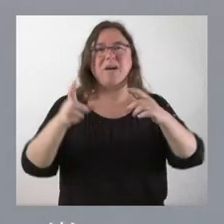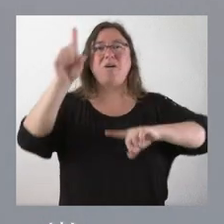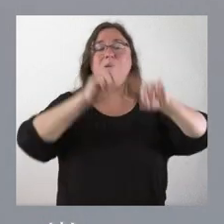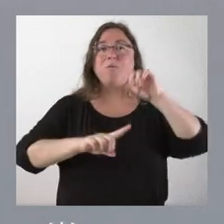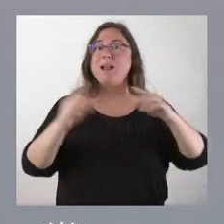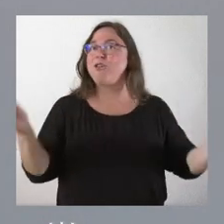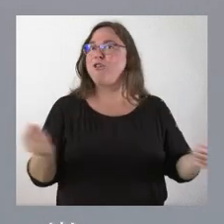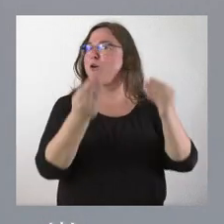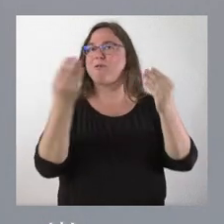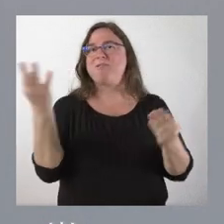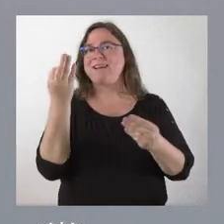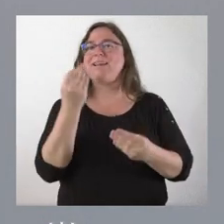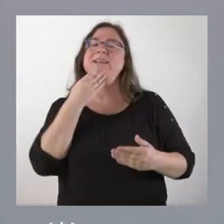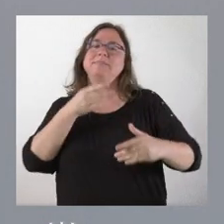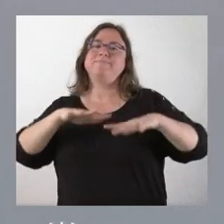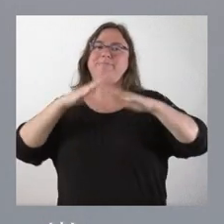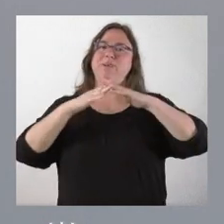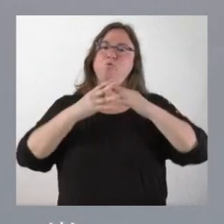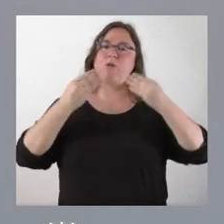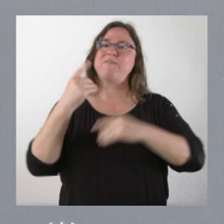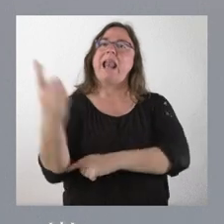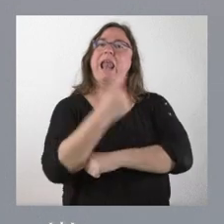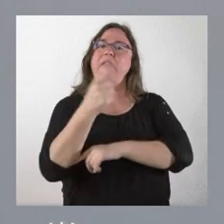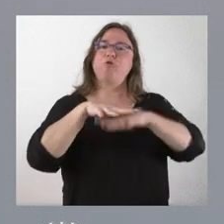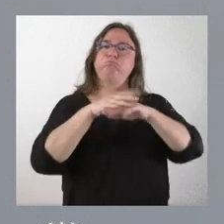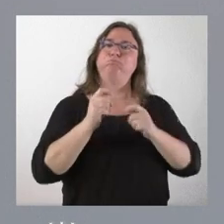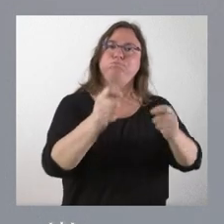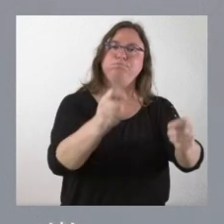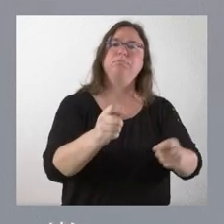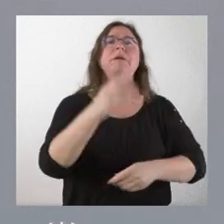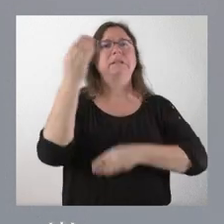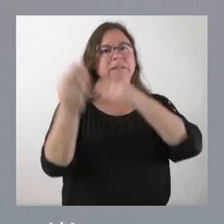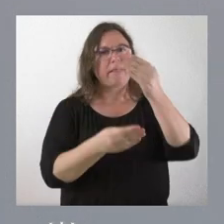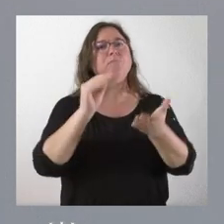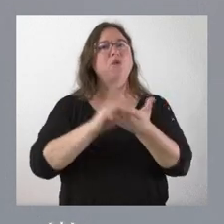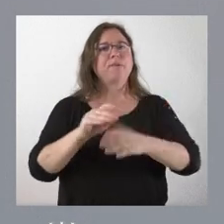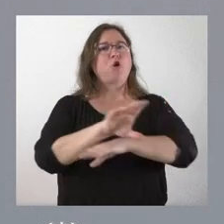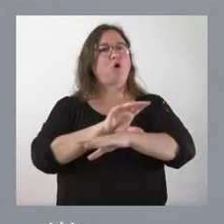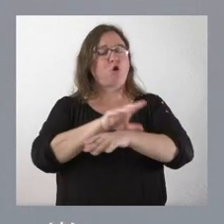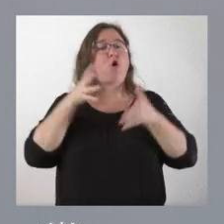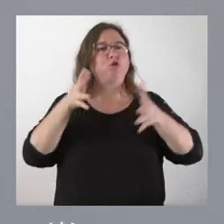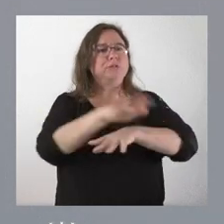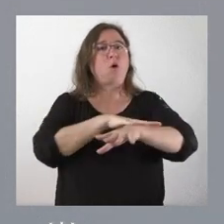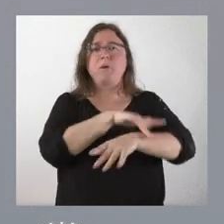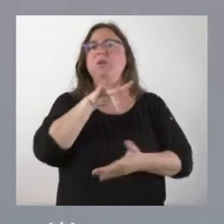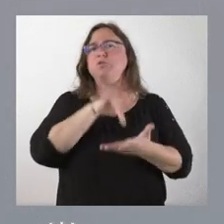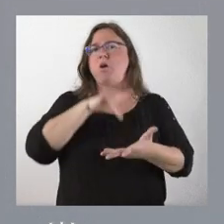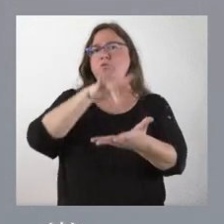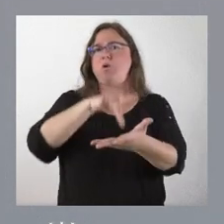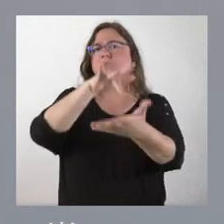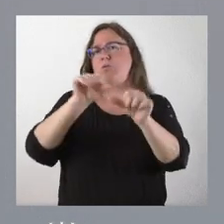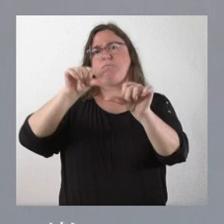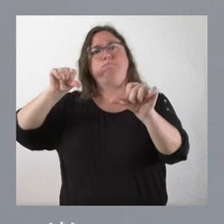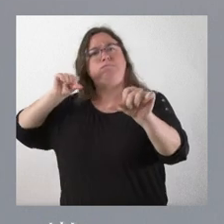agricultores es invertir en infraestructuras de regadío. Lo hacemos en bastantes consejos de gobierno. Este es un caso más de inversiones en